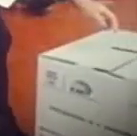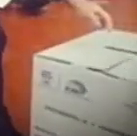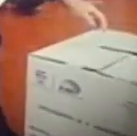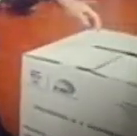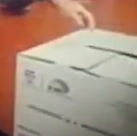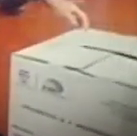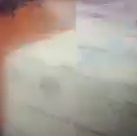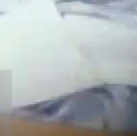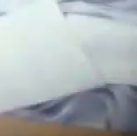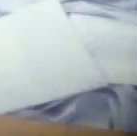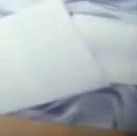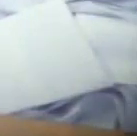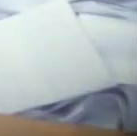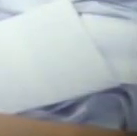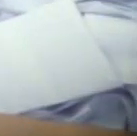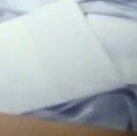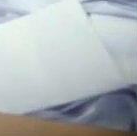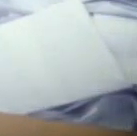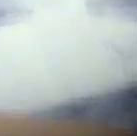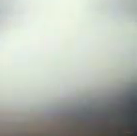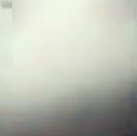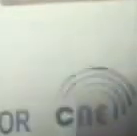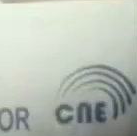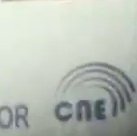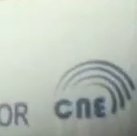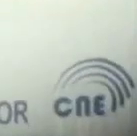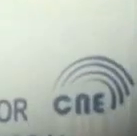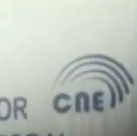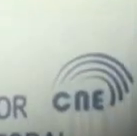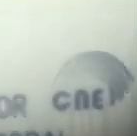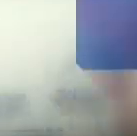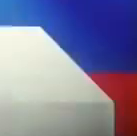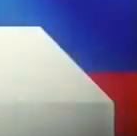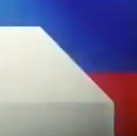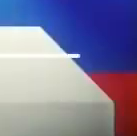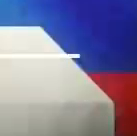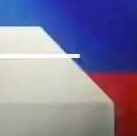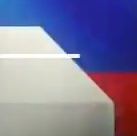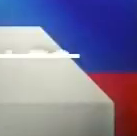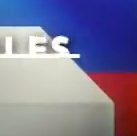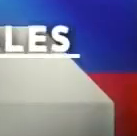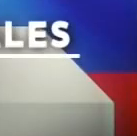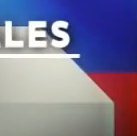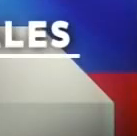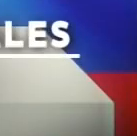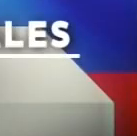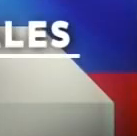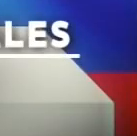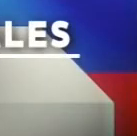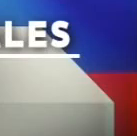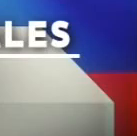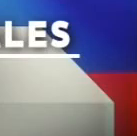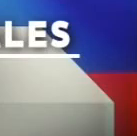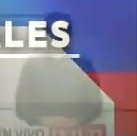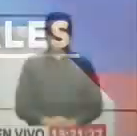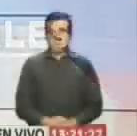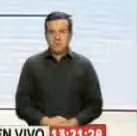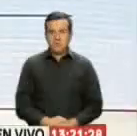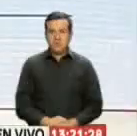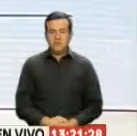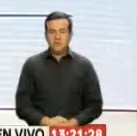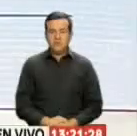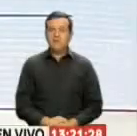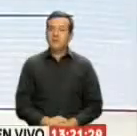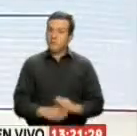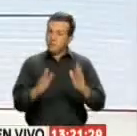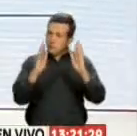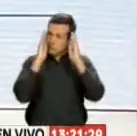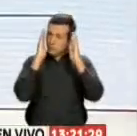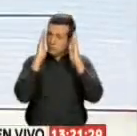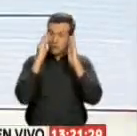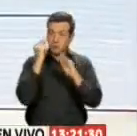presten